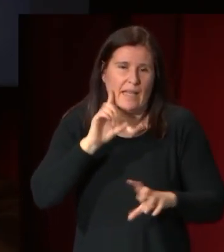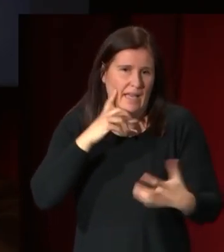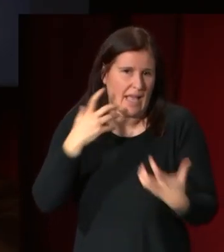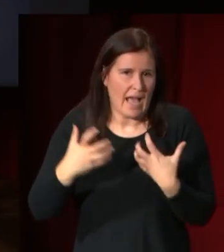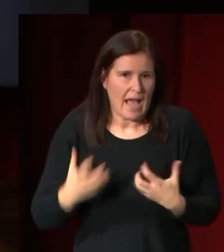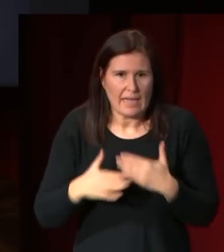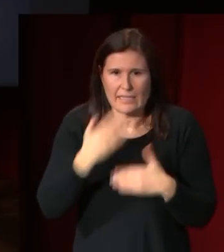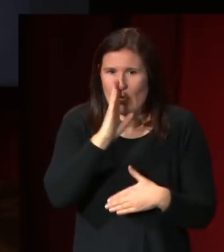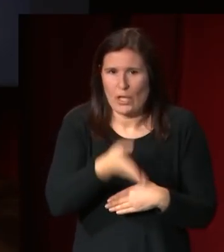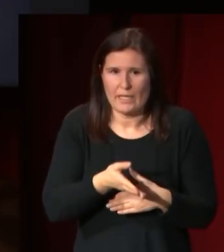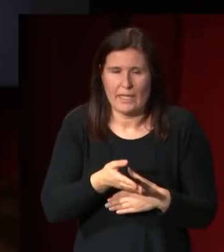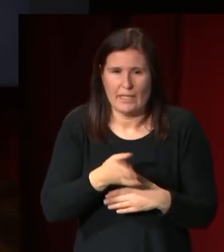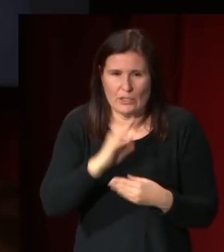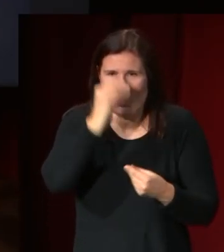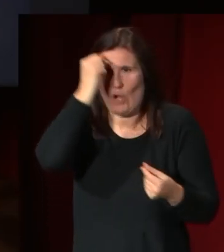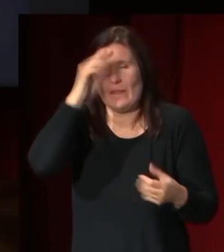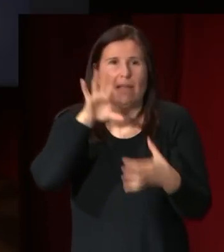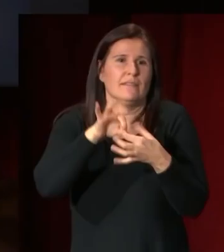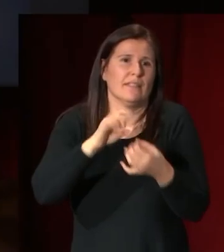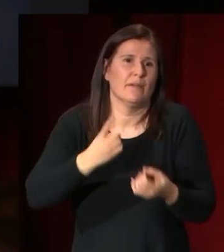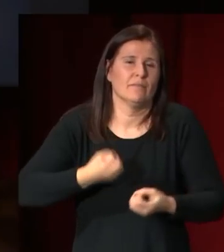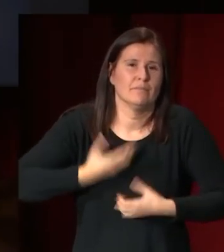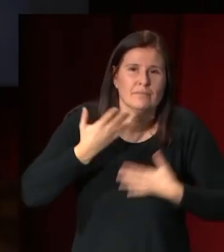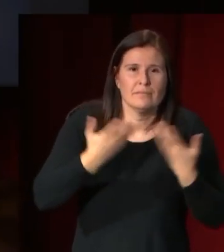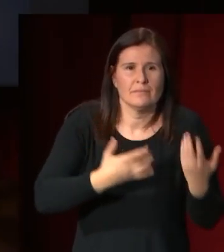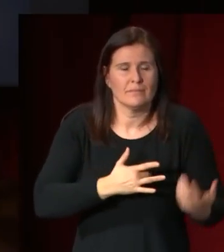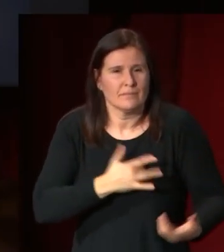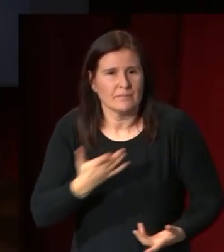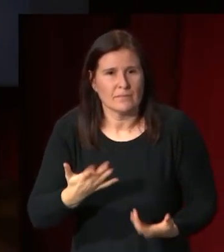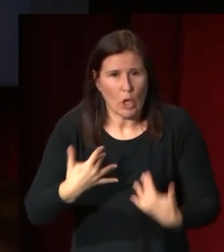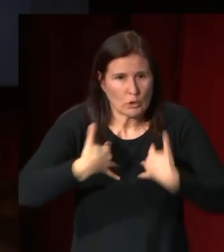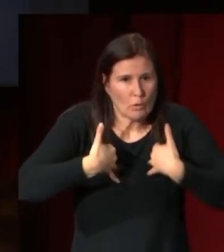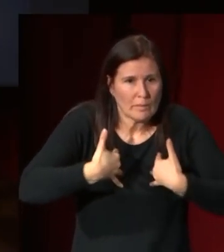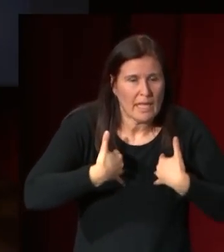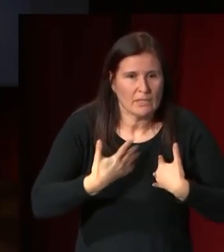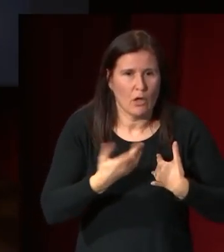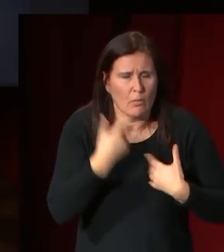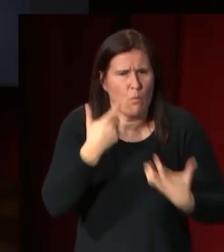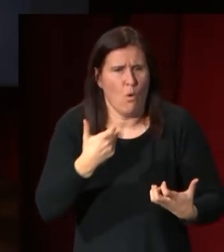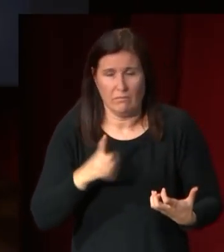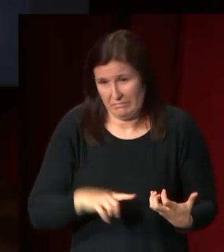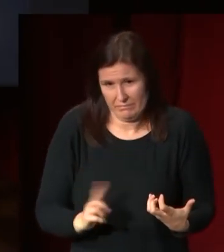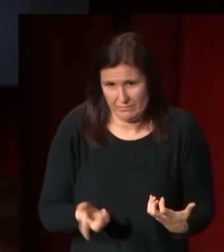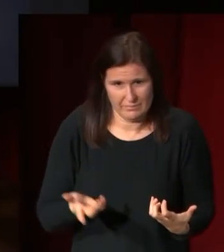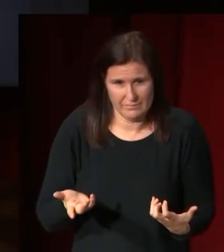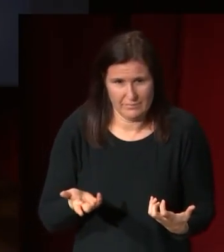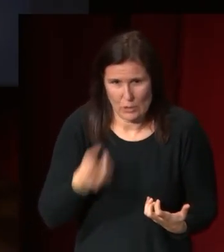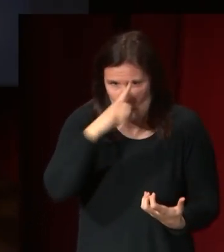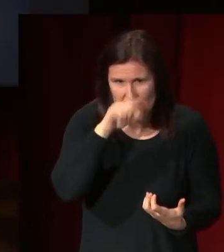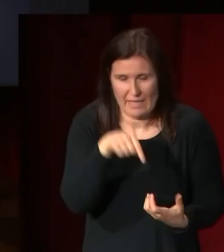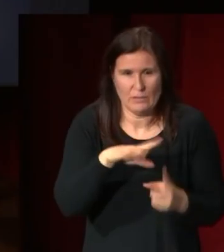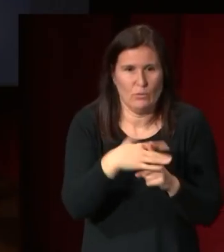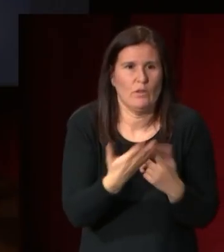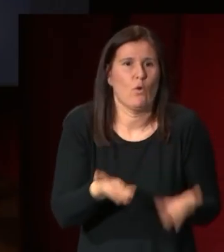se huye de la expresión dramática en ningún momento notamos el sufrimiento que está sufriendo en ese momento